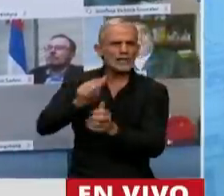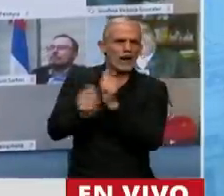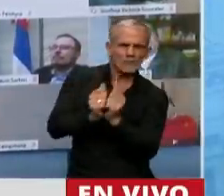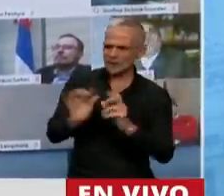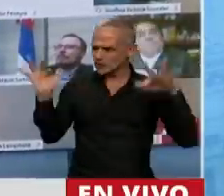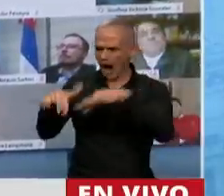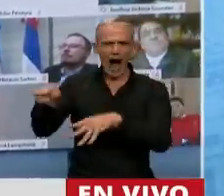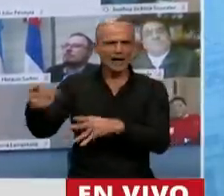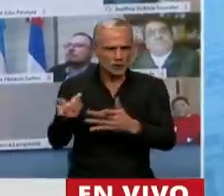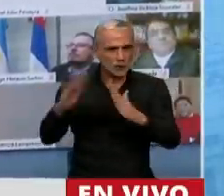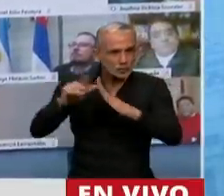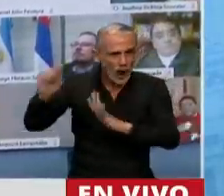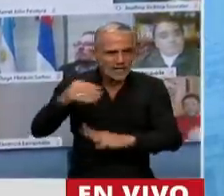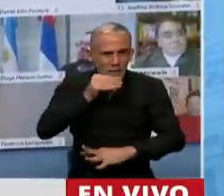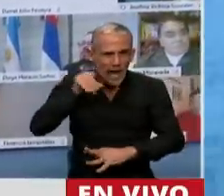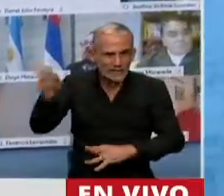banqueros.